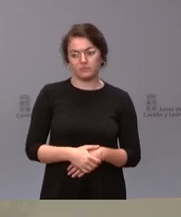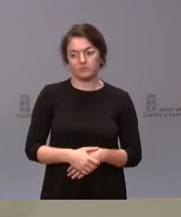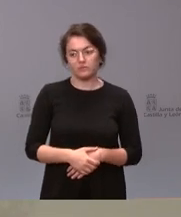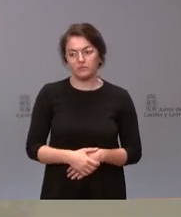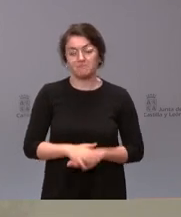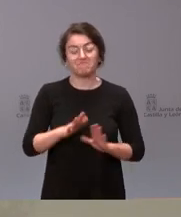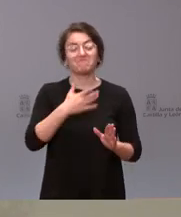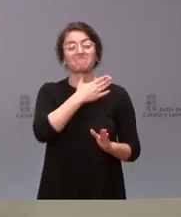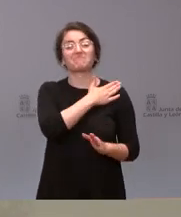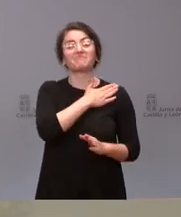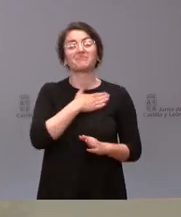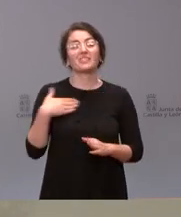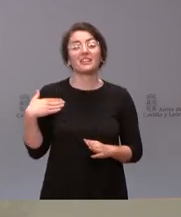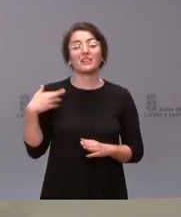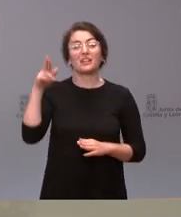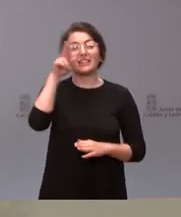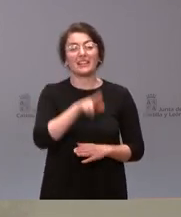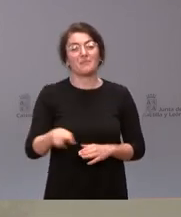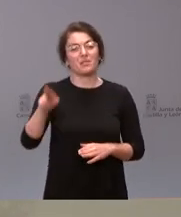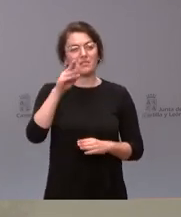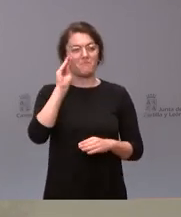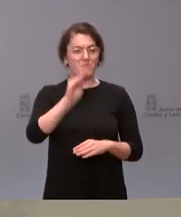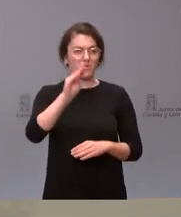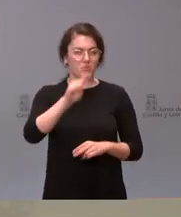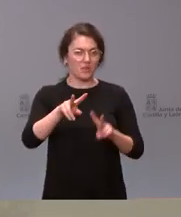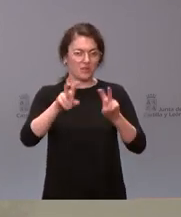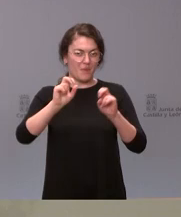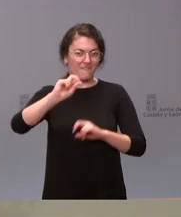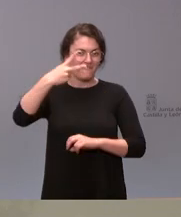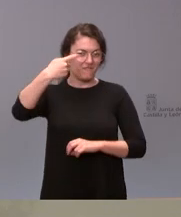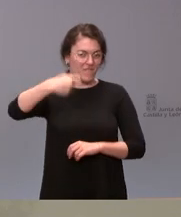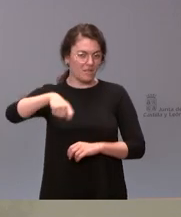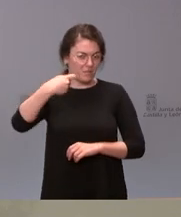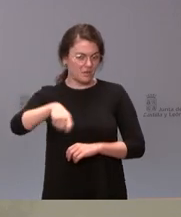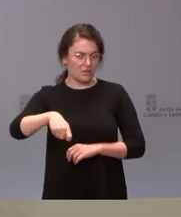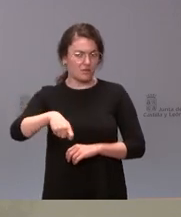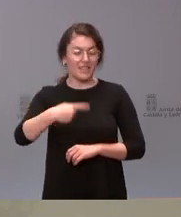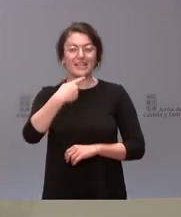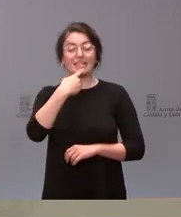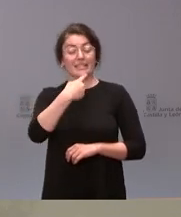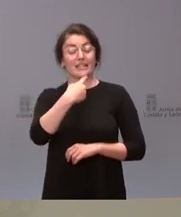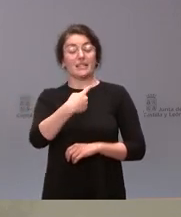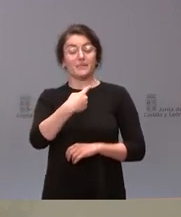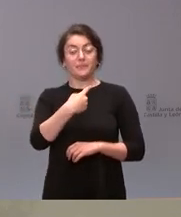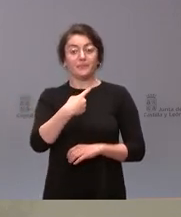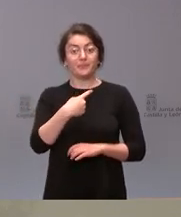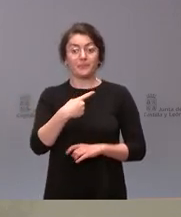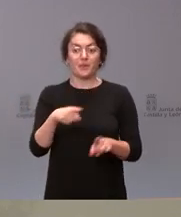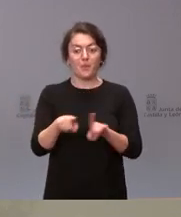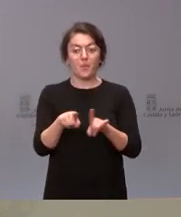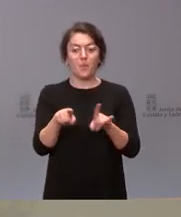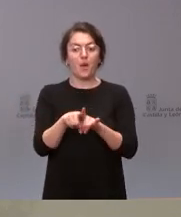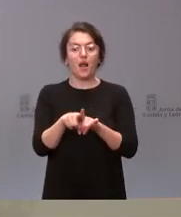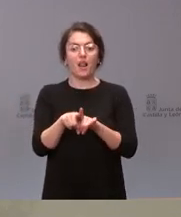me gustaría reiterarle la última pregunta que ha hecho mi compañero sobre el tema del vicepresidente. Claro, comenta que estamos distrayendo